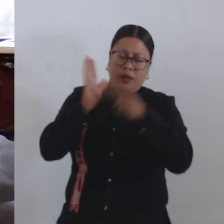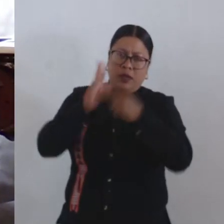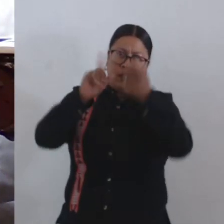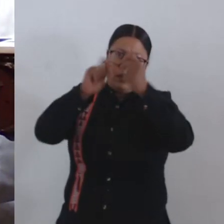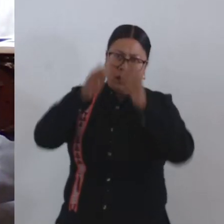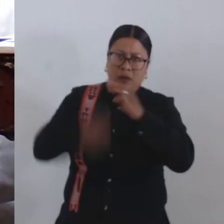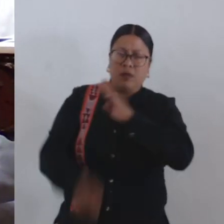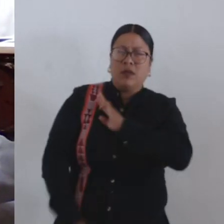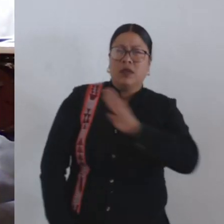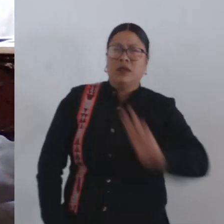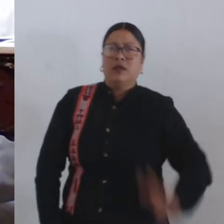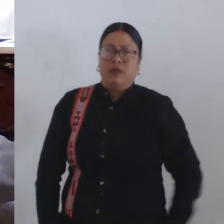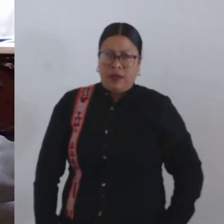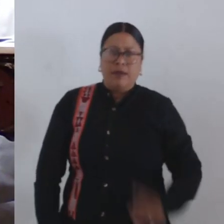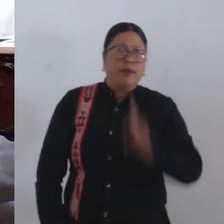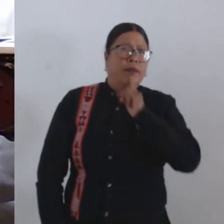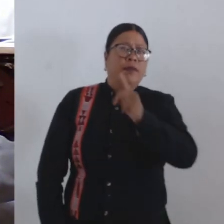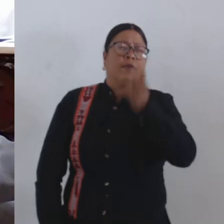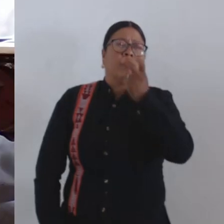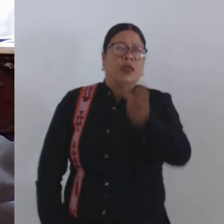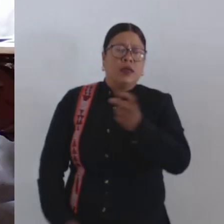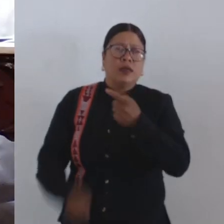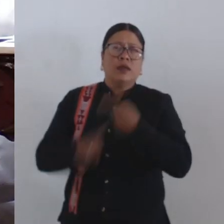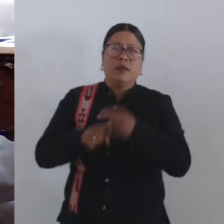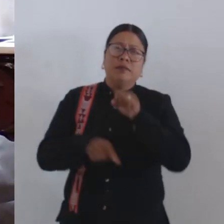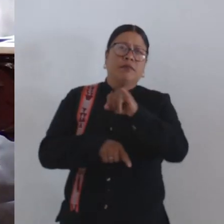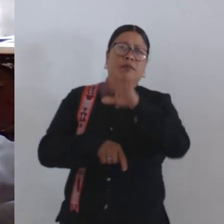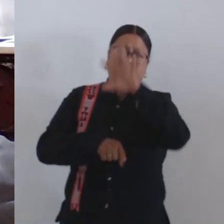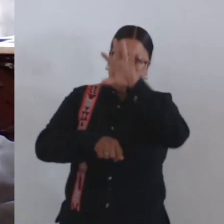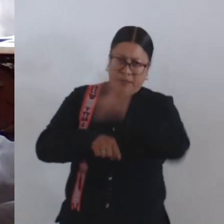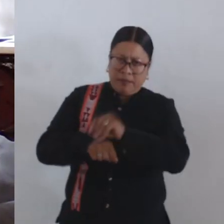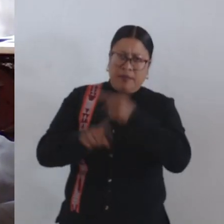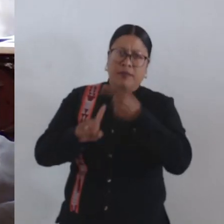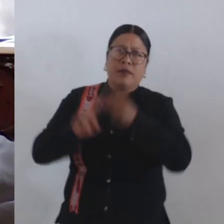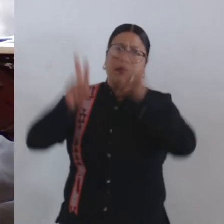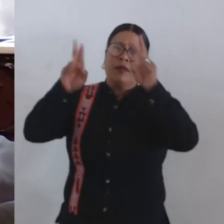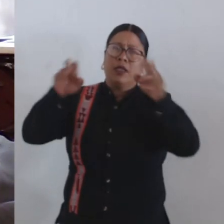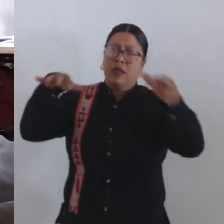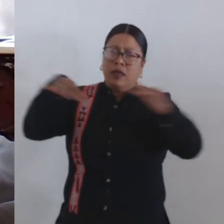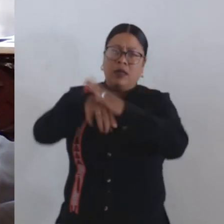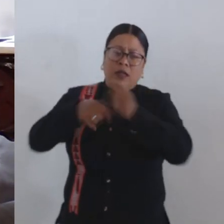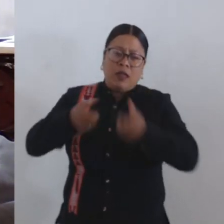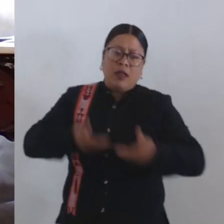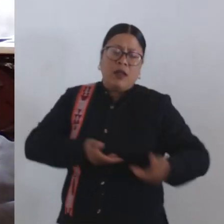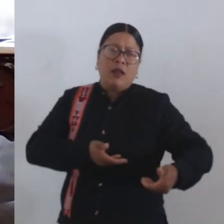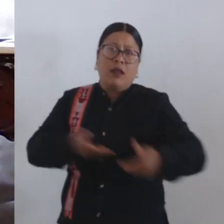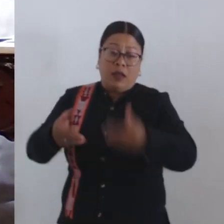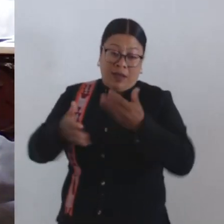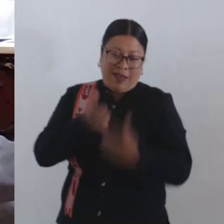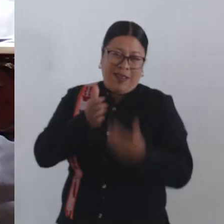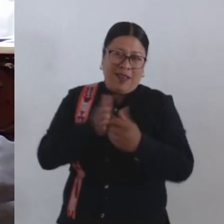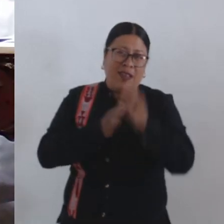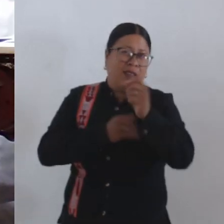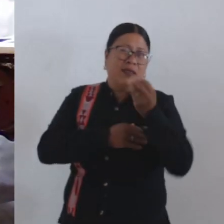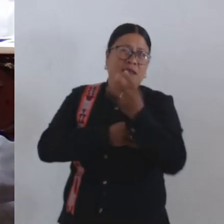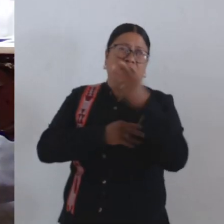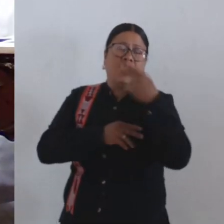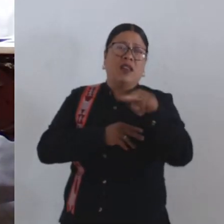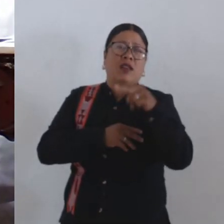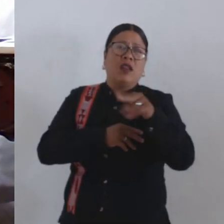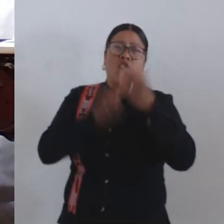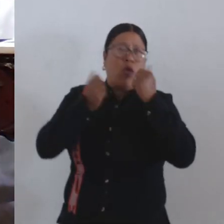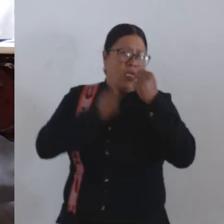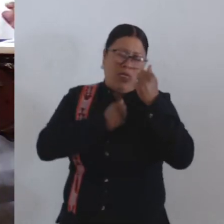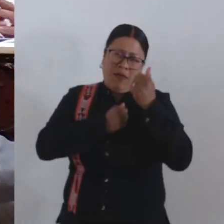Nomenclatura Municipal, mediante el que se determina autorizar la asignación de la nomenclatura del pasillo, que actualmente se identifica como sin